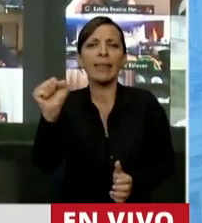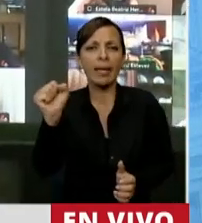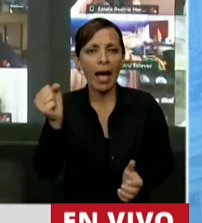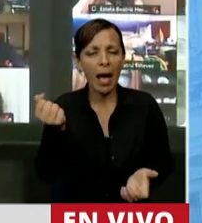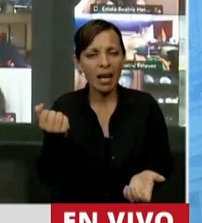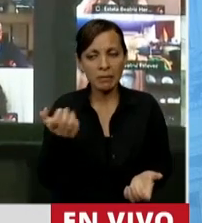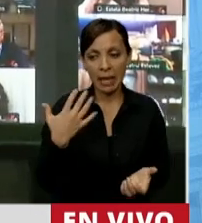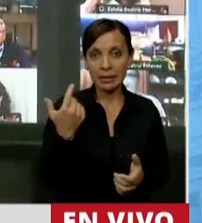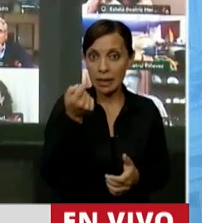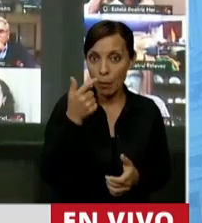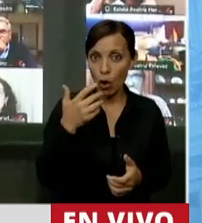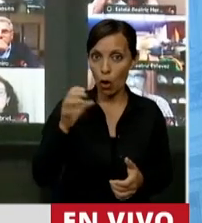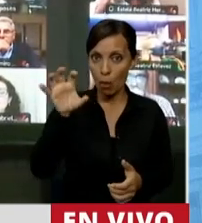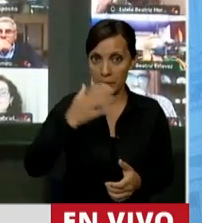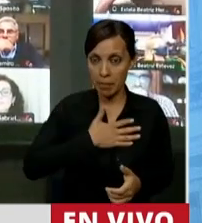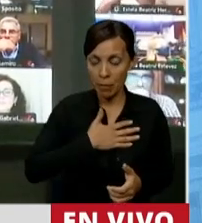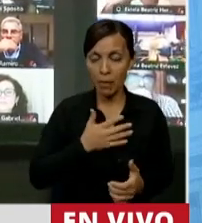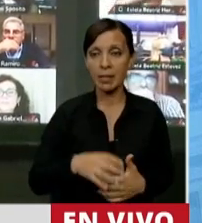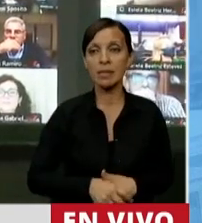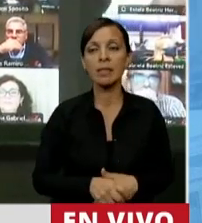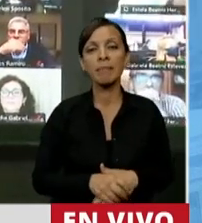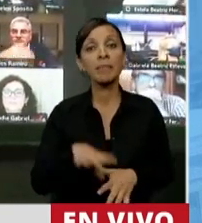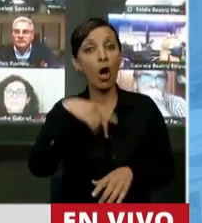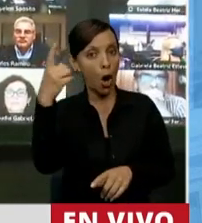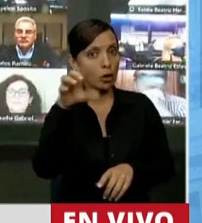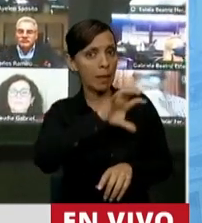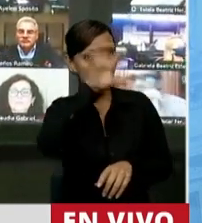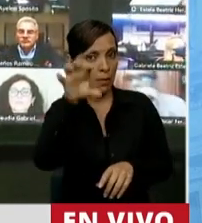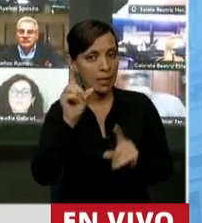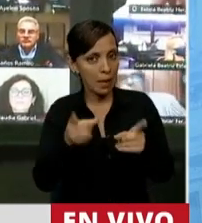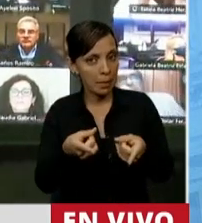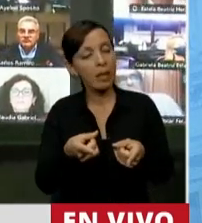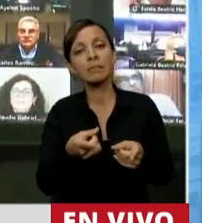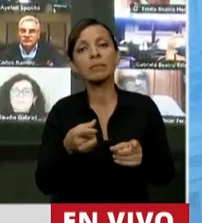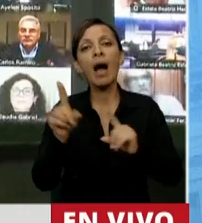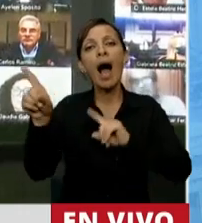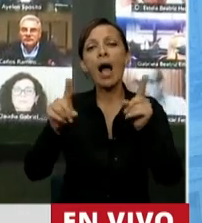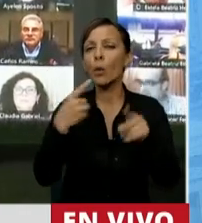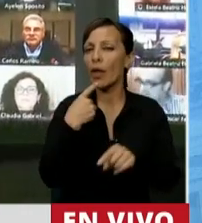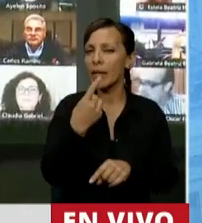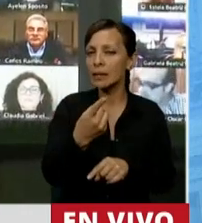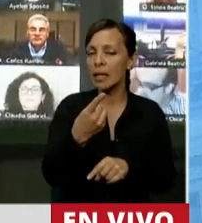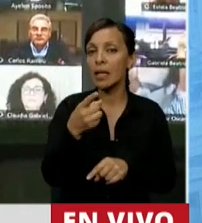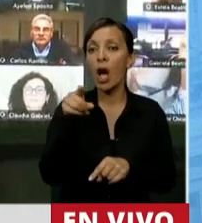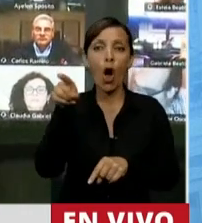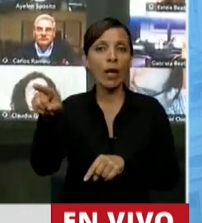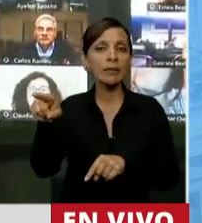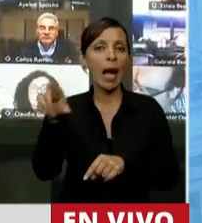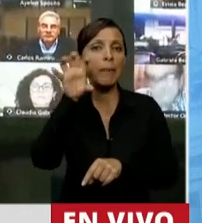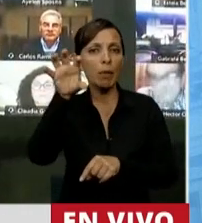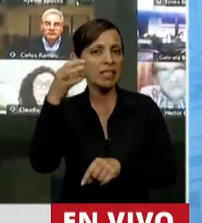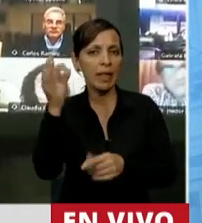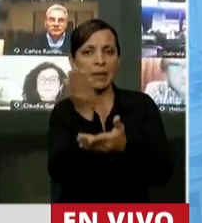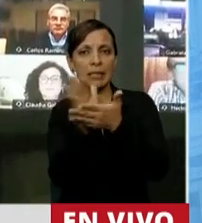Hace poco en mi provincia, y hay otras provincias que también lo han hecho, algunos dirigentes que dicen que esas provincias debieran separarse de la